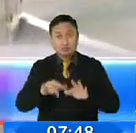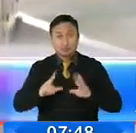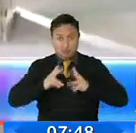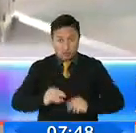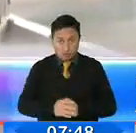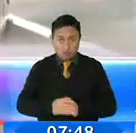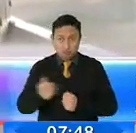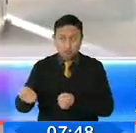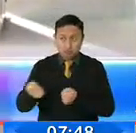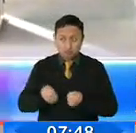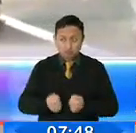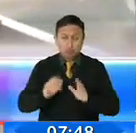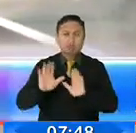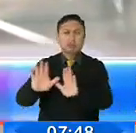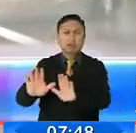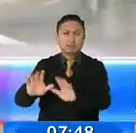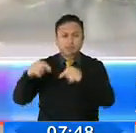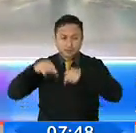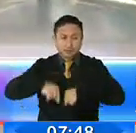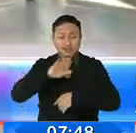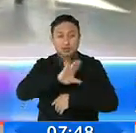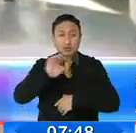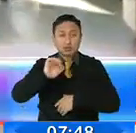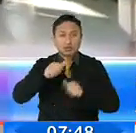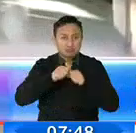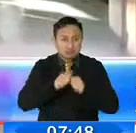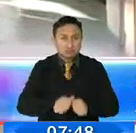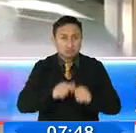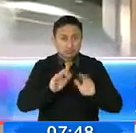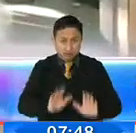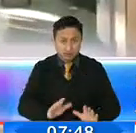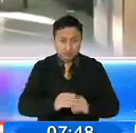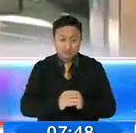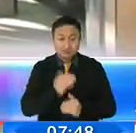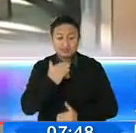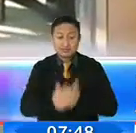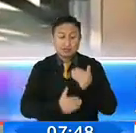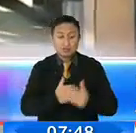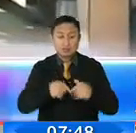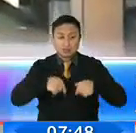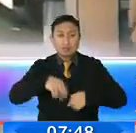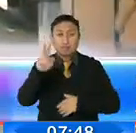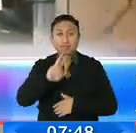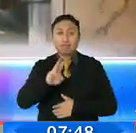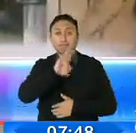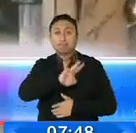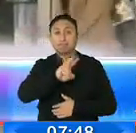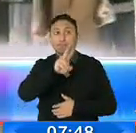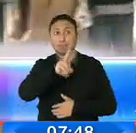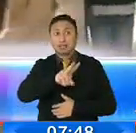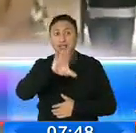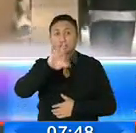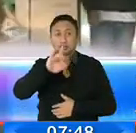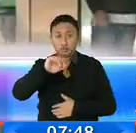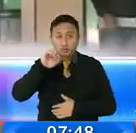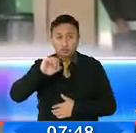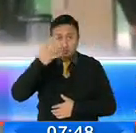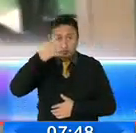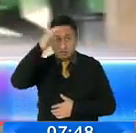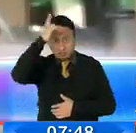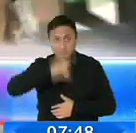de Salud solo estableció que se mantenga en el 50%. Esto se definirá el día viernes 28 si es que se acoge para un